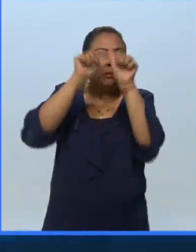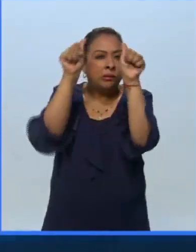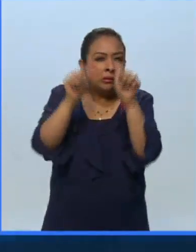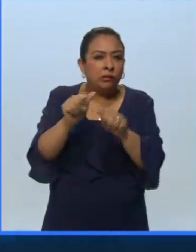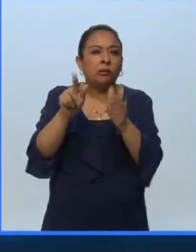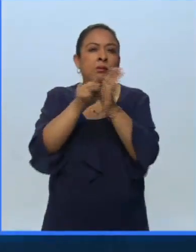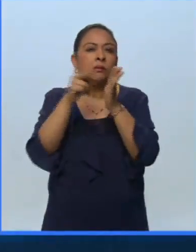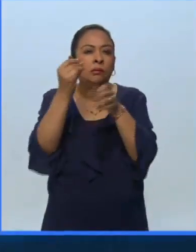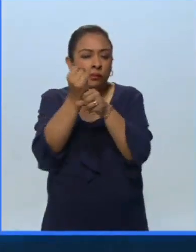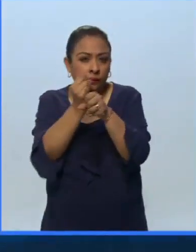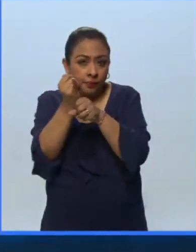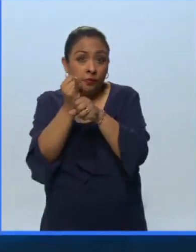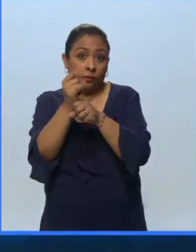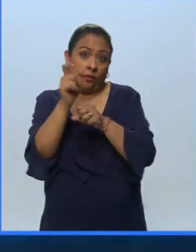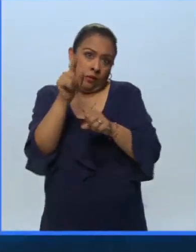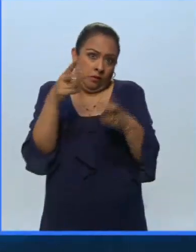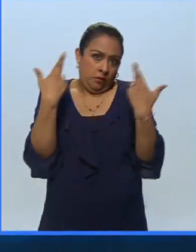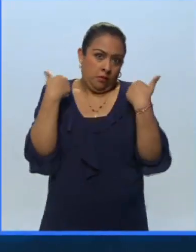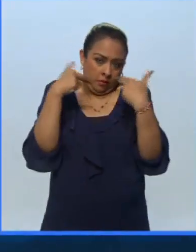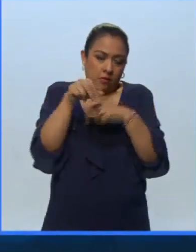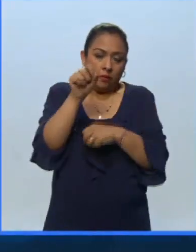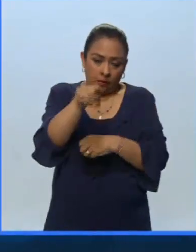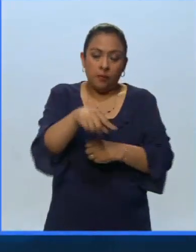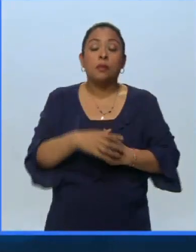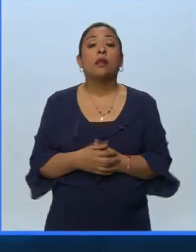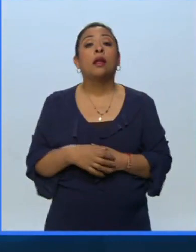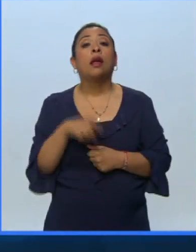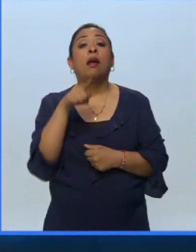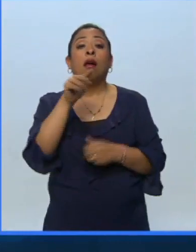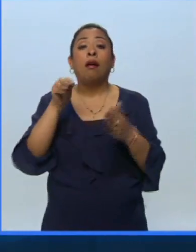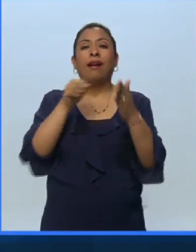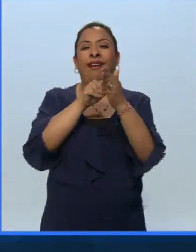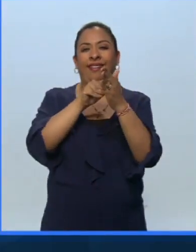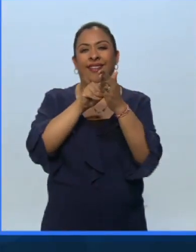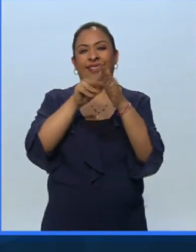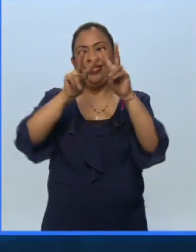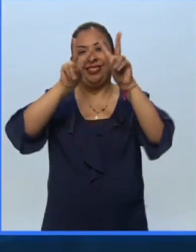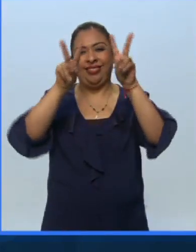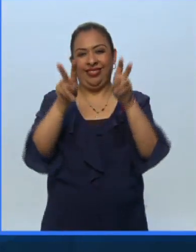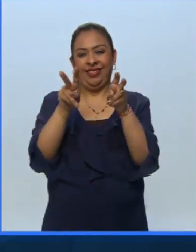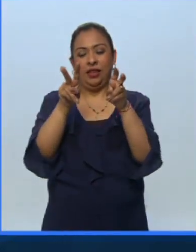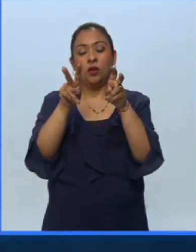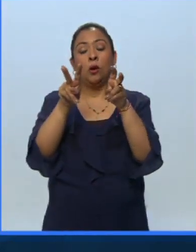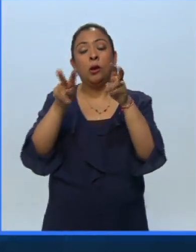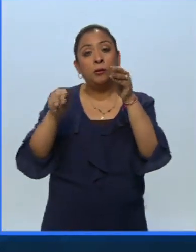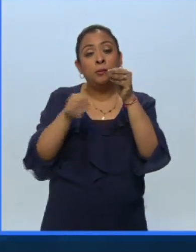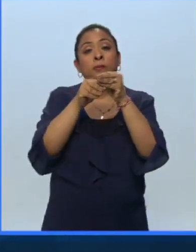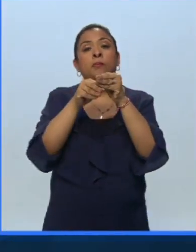y profesor también. Lleva un subtítulo esta medalla, dice